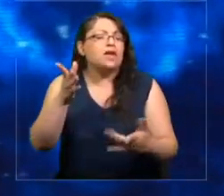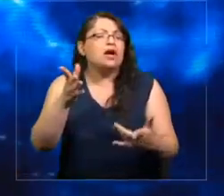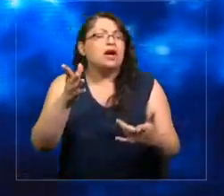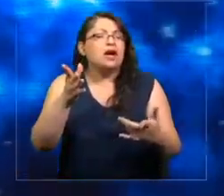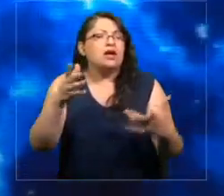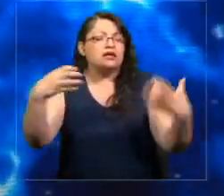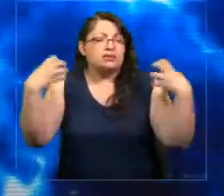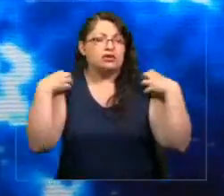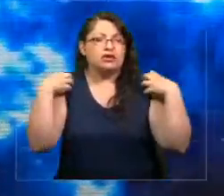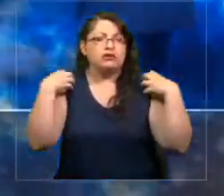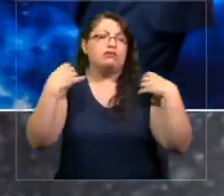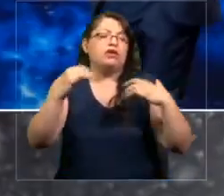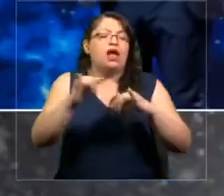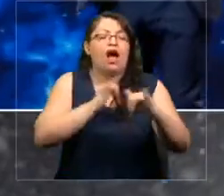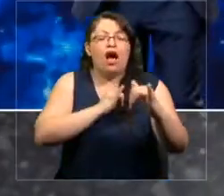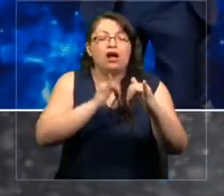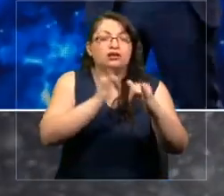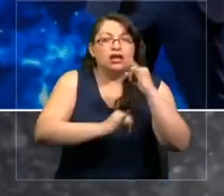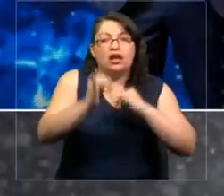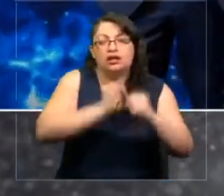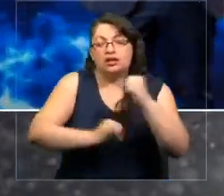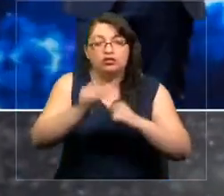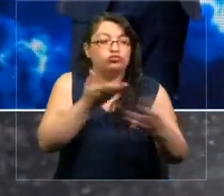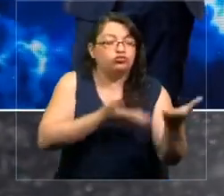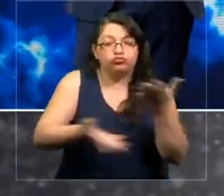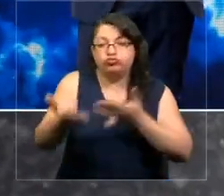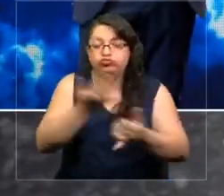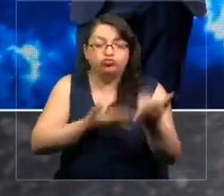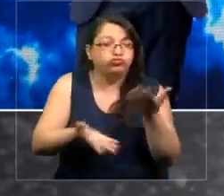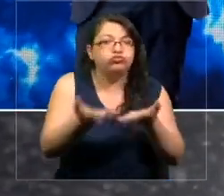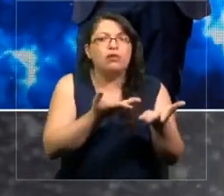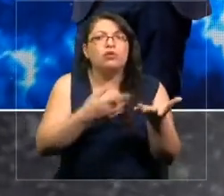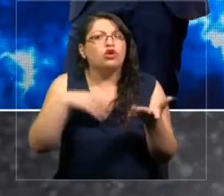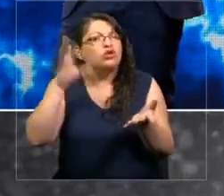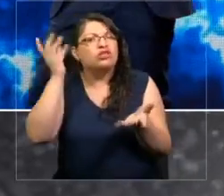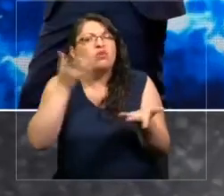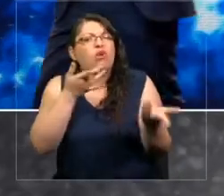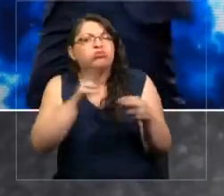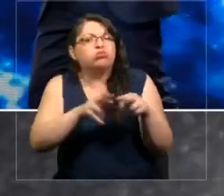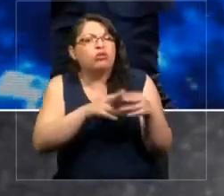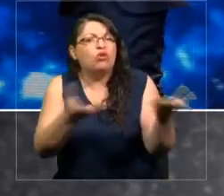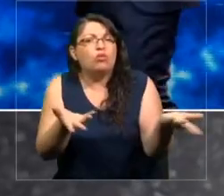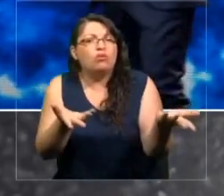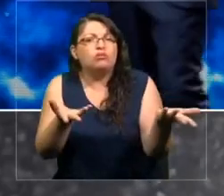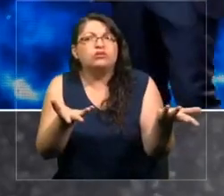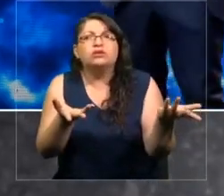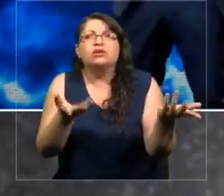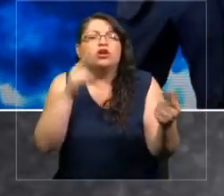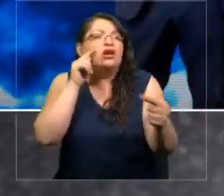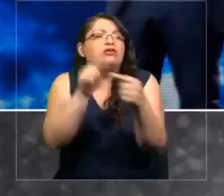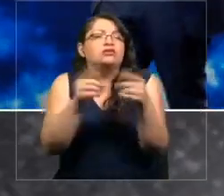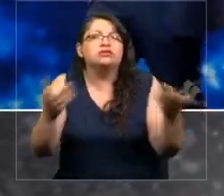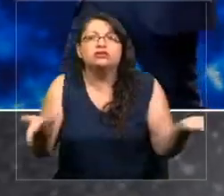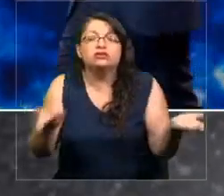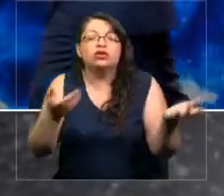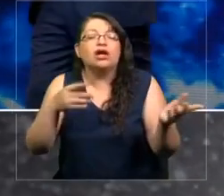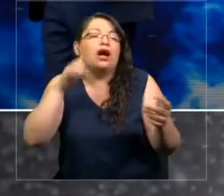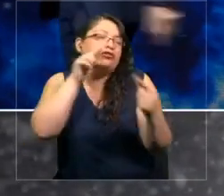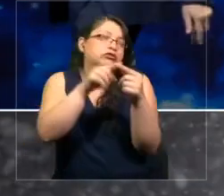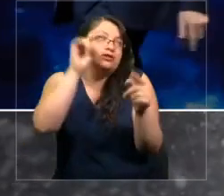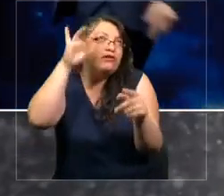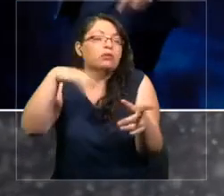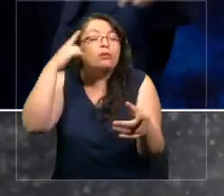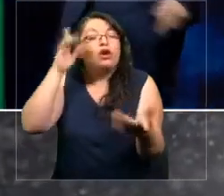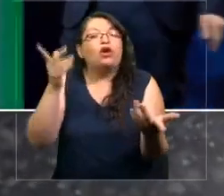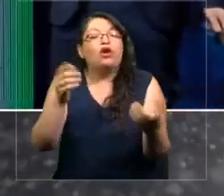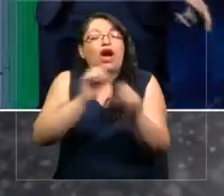de los espacios digitales. Pero no comprendemos demasiado bien cómo lo hacen, ni con qué fines, o los fines sí los tenemos clarísimos, pero no tenemos